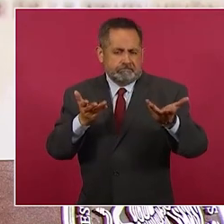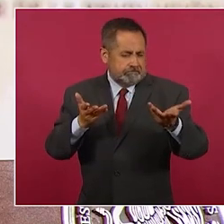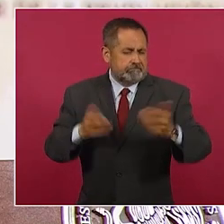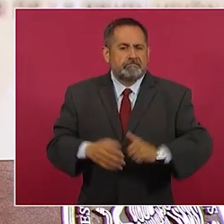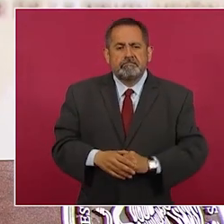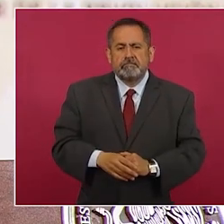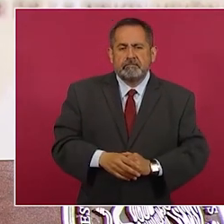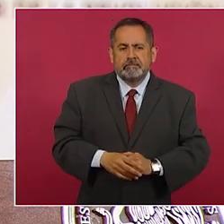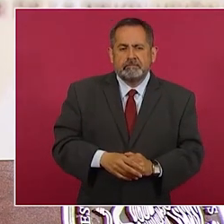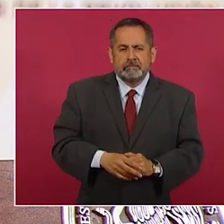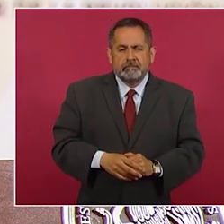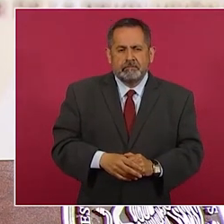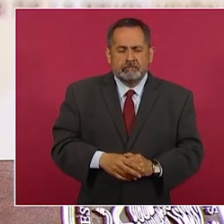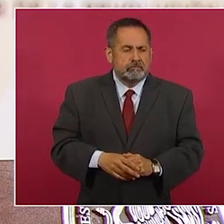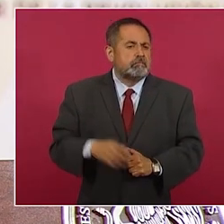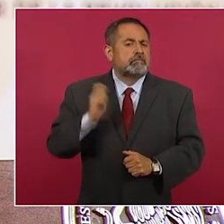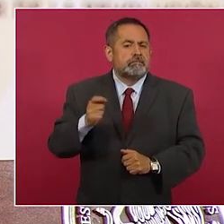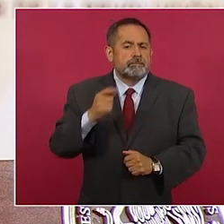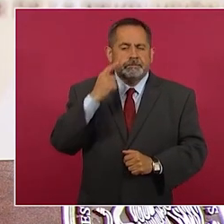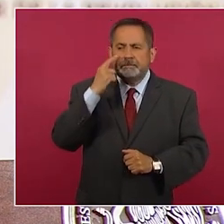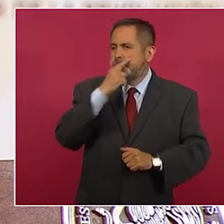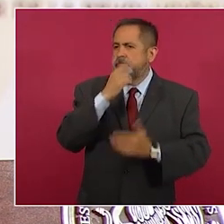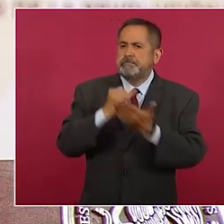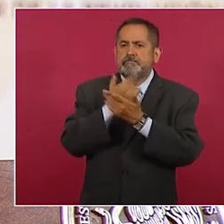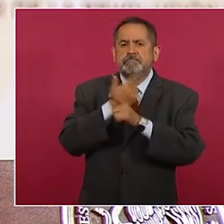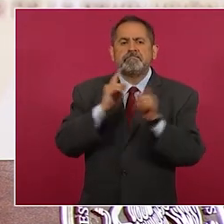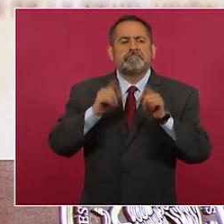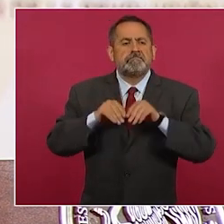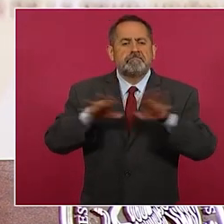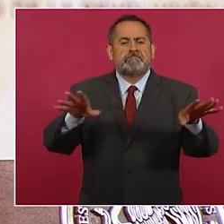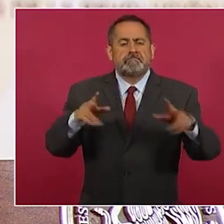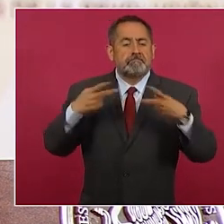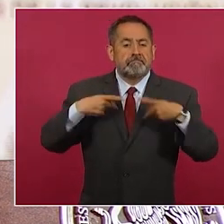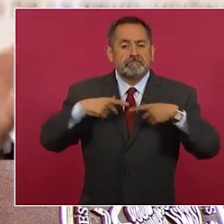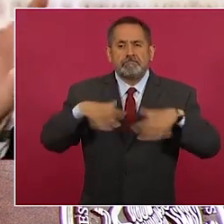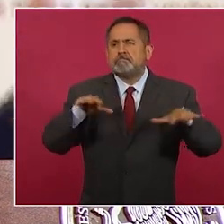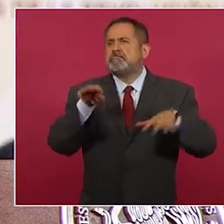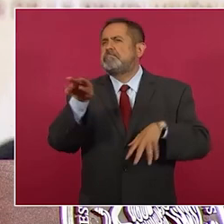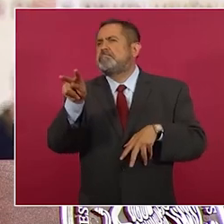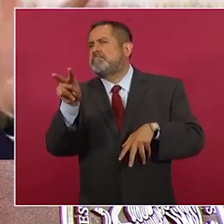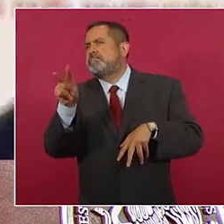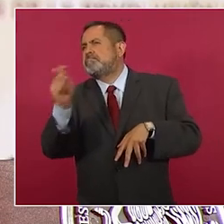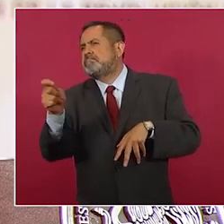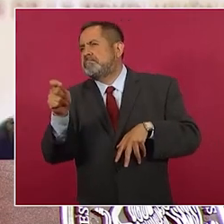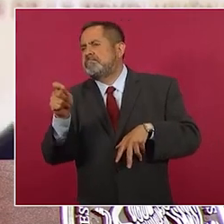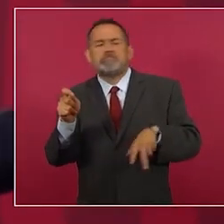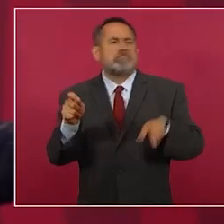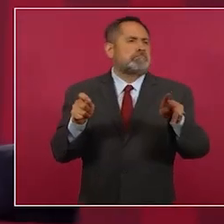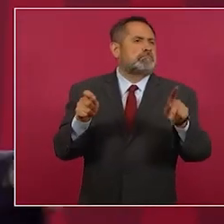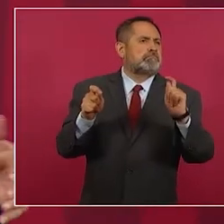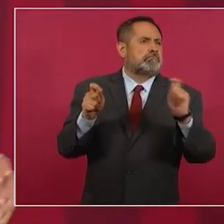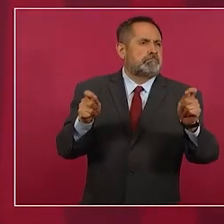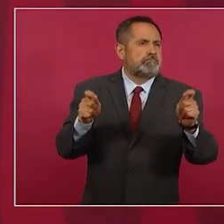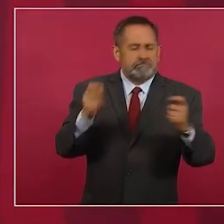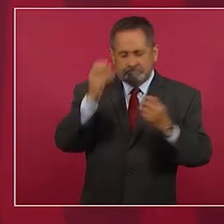es la democracia el que todos podamos hablar